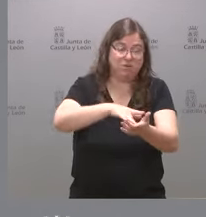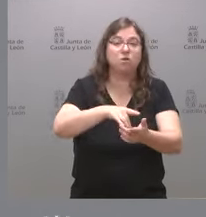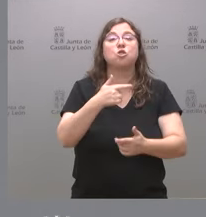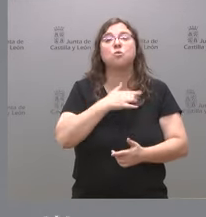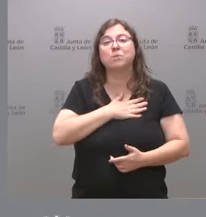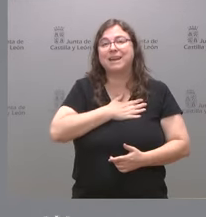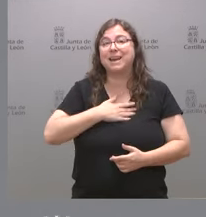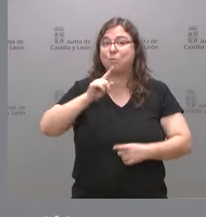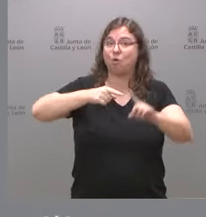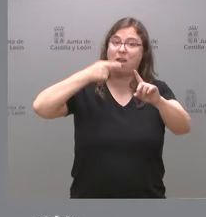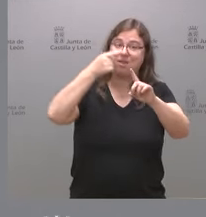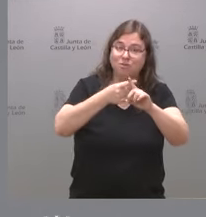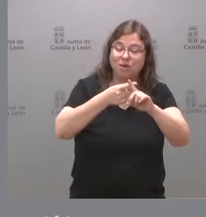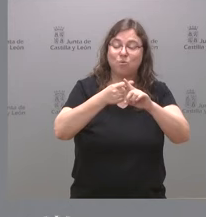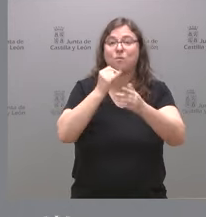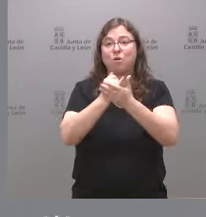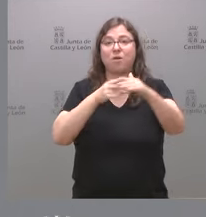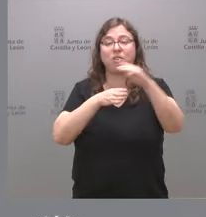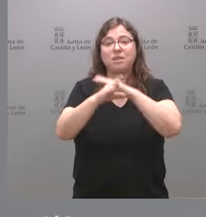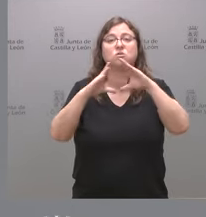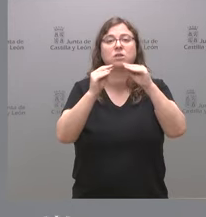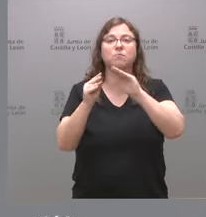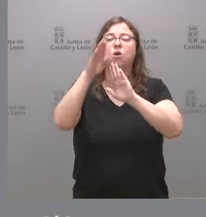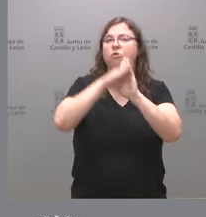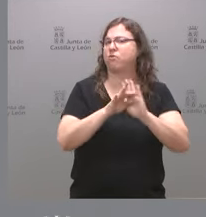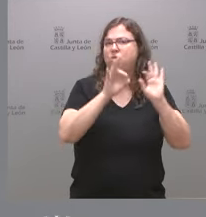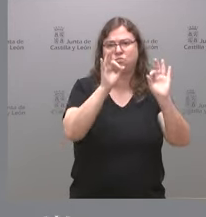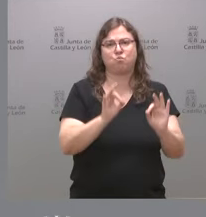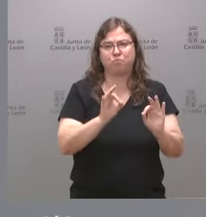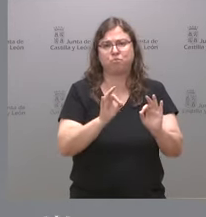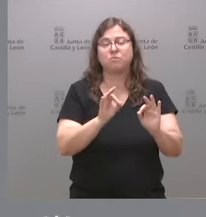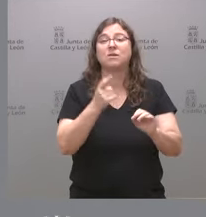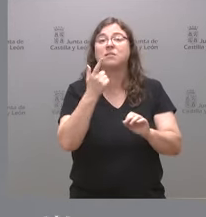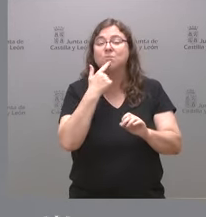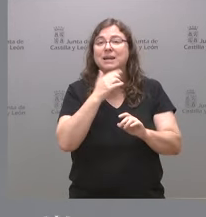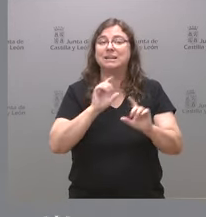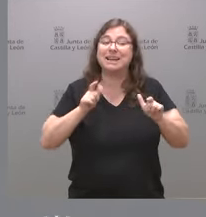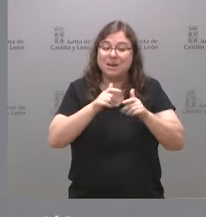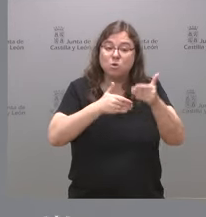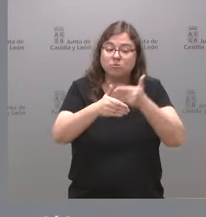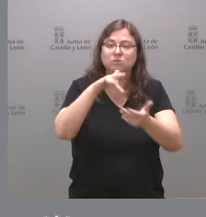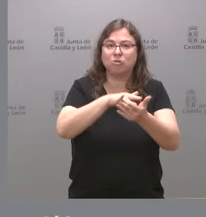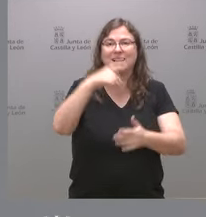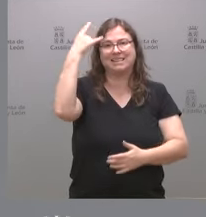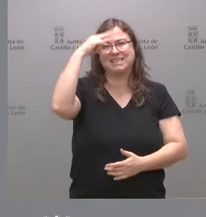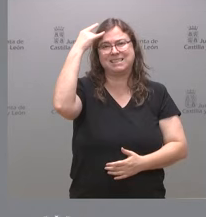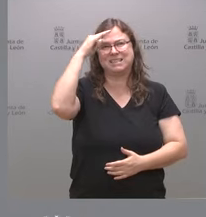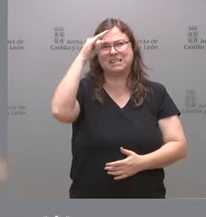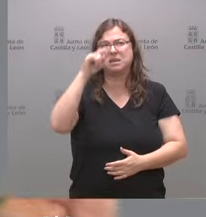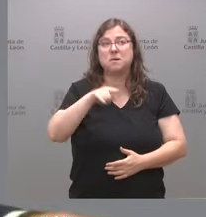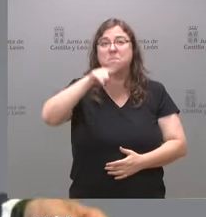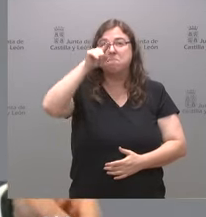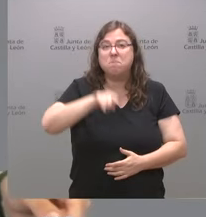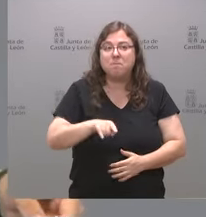es que la próxima EBAU se realice ya con las nuevas condiciones ya lo hacemos en esa dirección y la reunión inicialmente sería en Salamanca el mes seguro